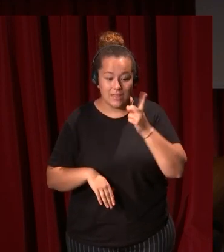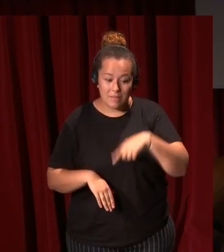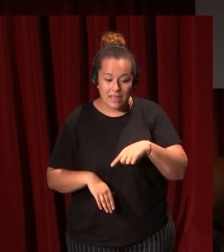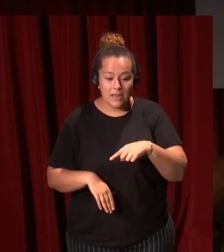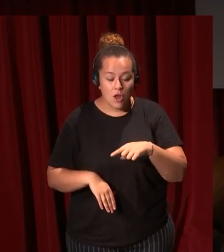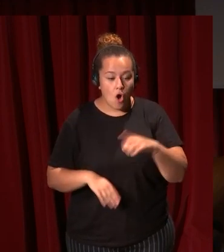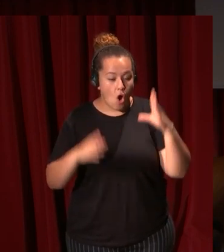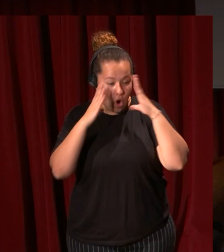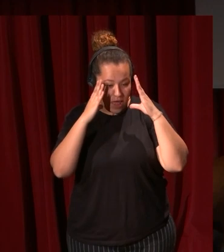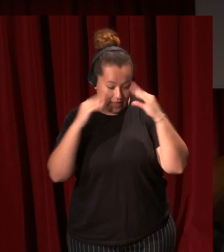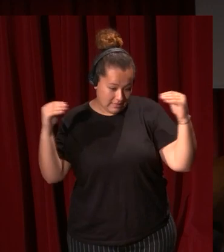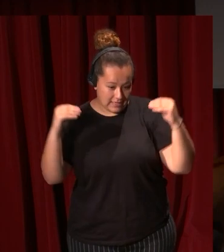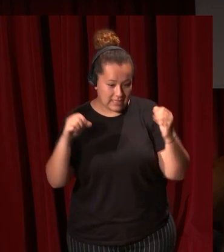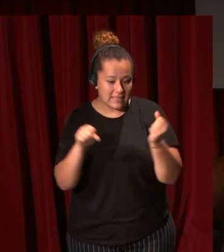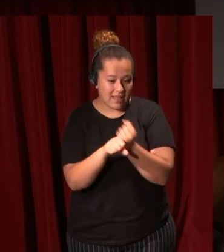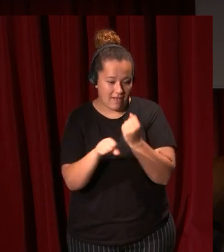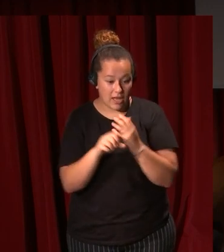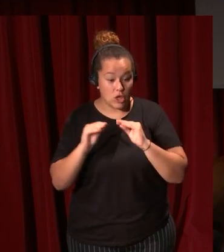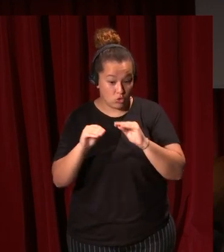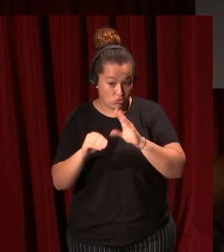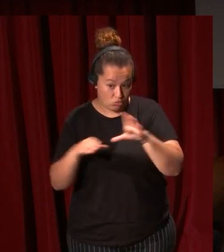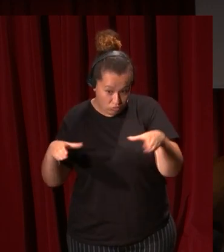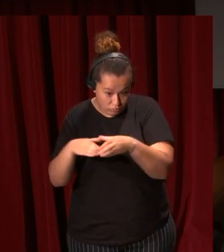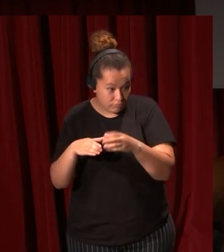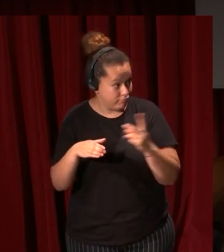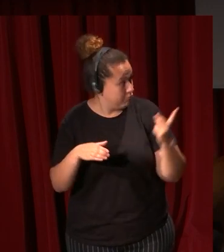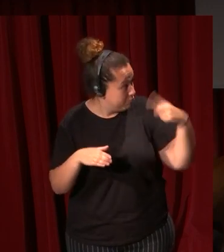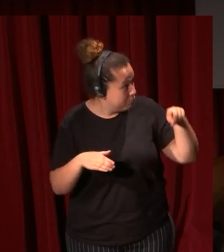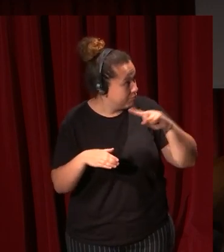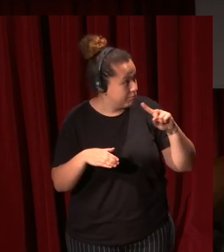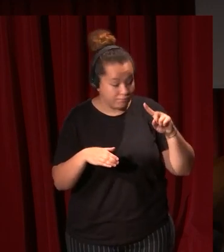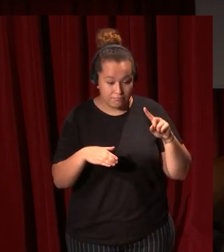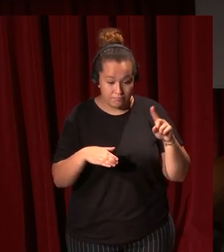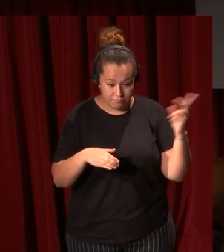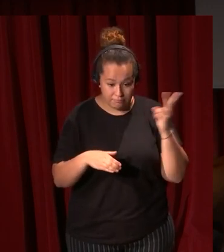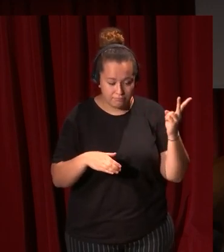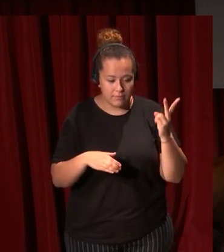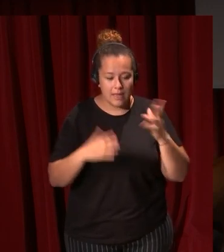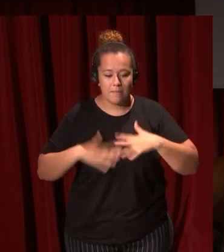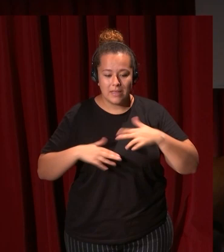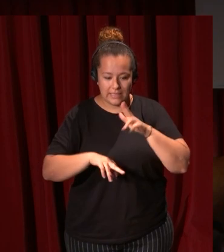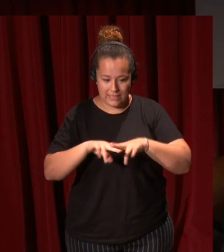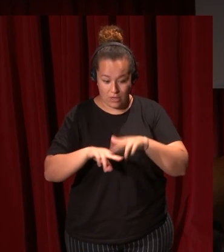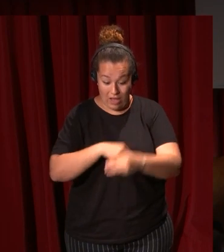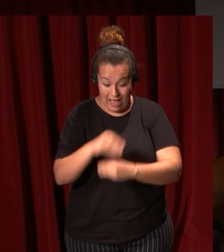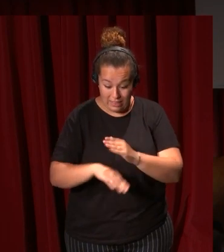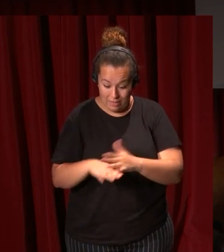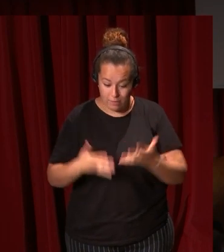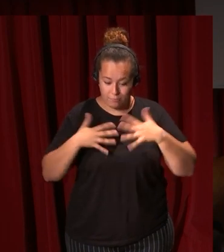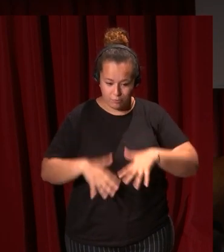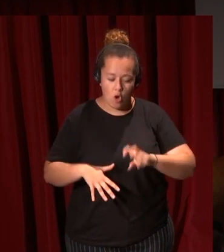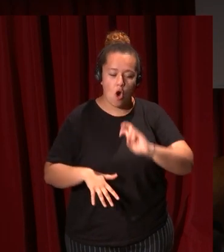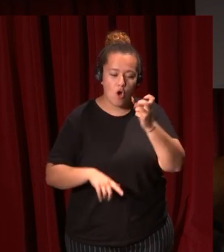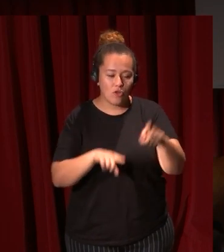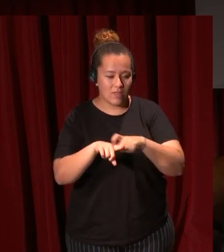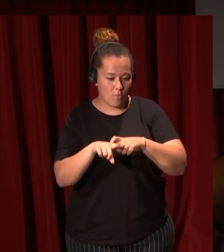trabaja en su corte a la derecha, visten de negro y lo que hacen al hacerlo es adoptar para otro tipo de actividades lo que